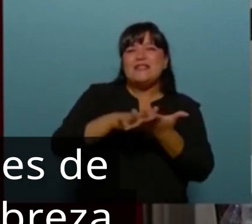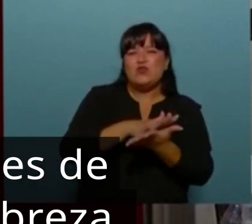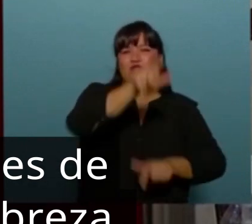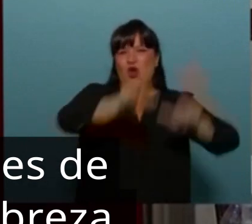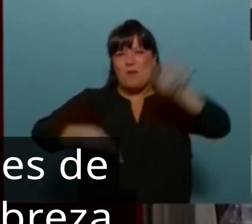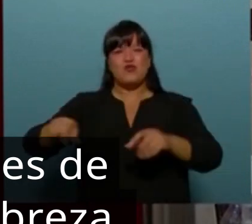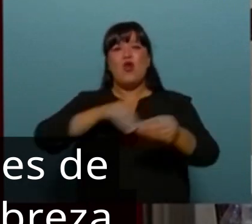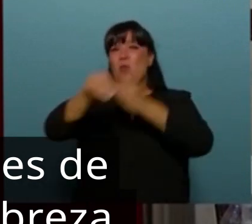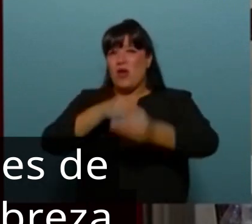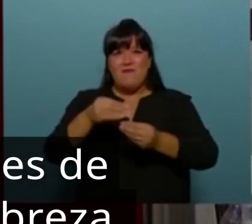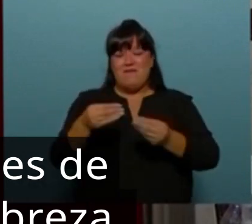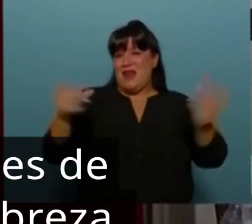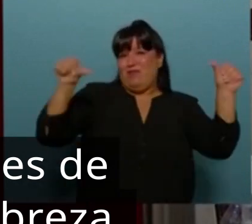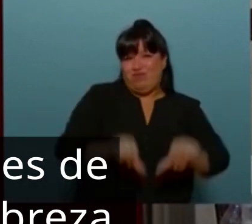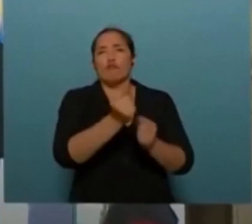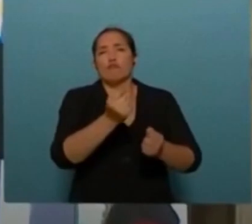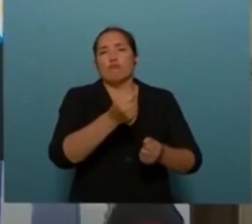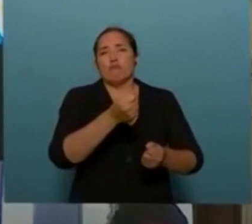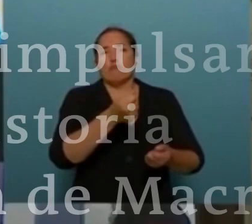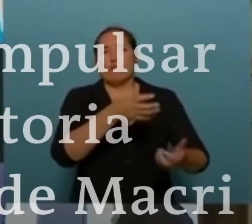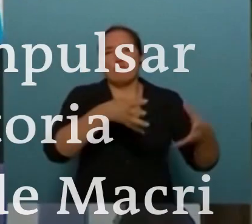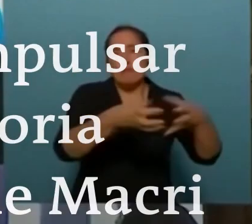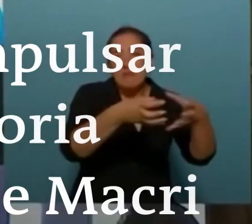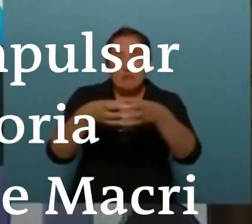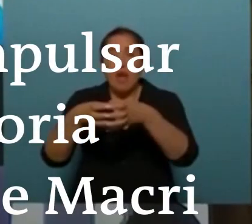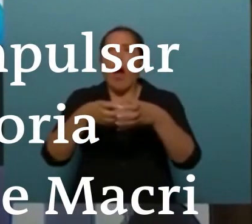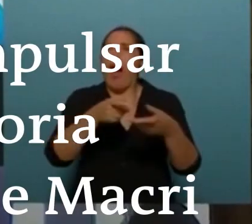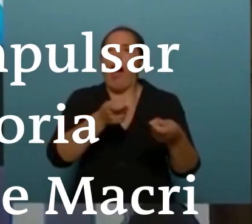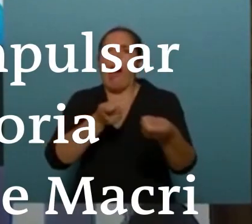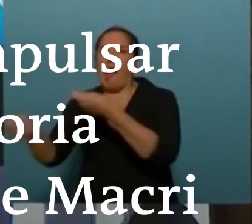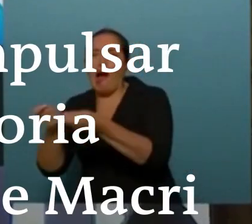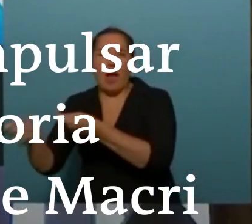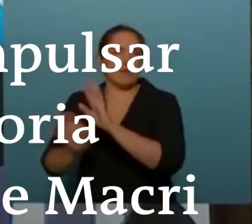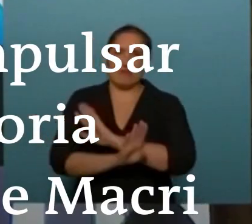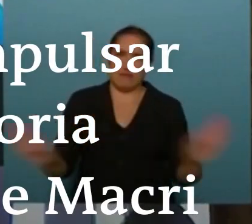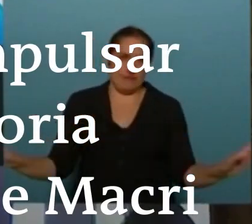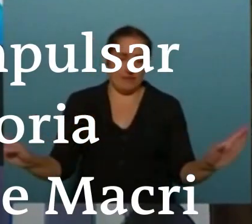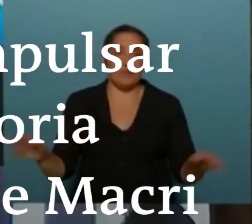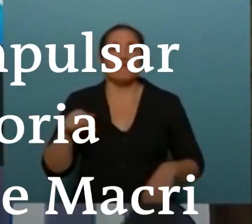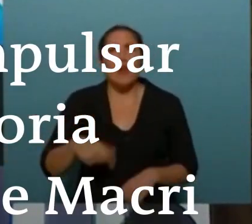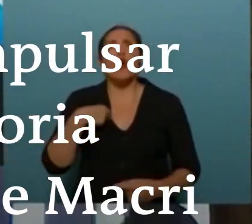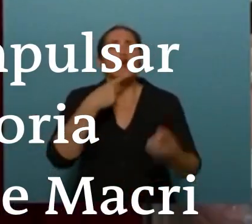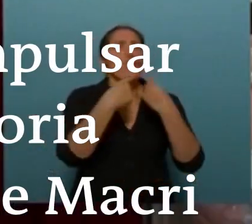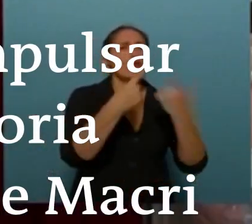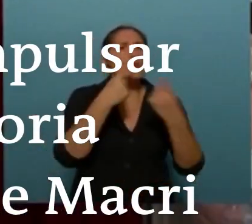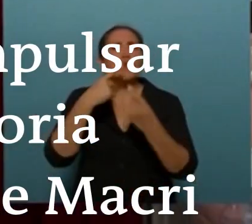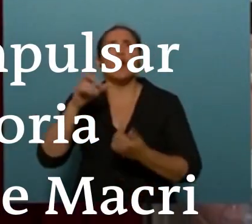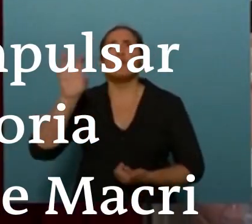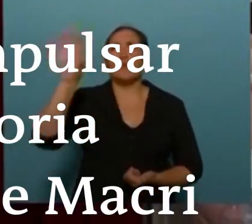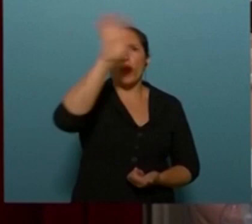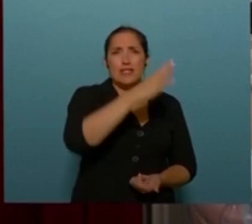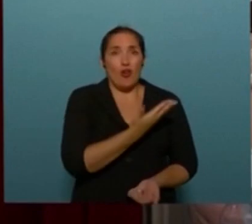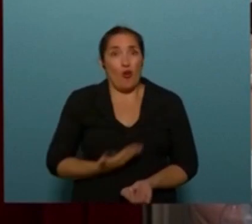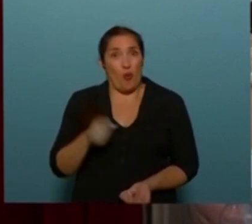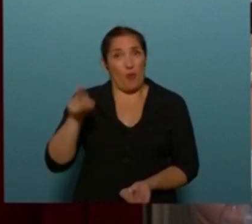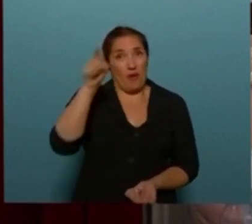argentinas que han quedado sumidas en el pozo de la pobreza. Quiero anunciarles también que consultaré con los señores gobernadores de nuestras queridas